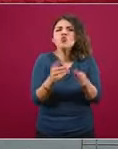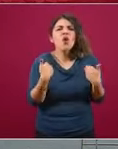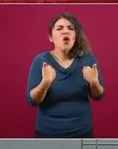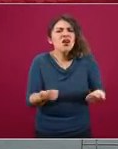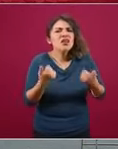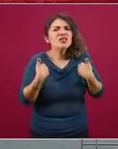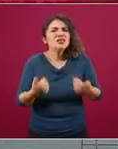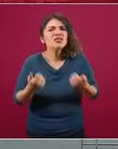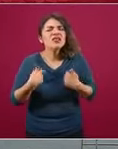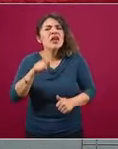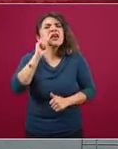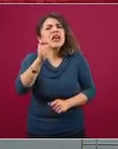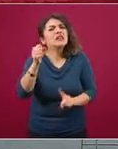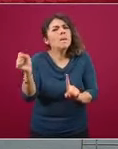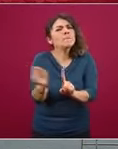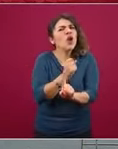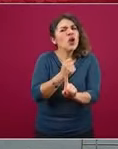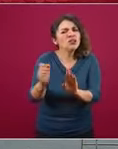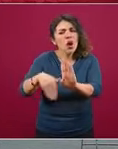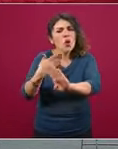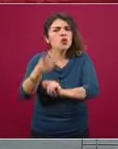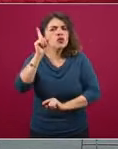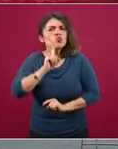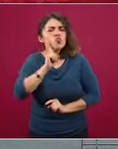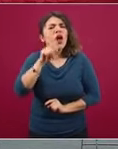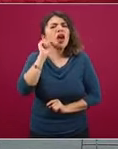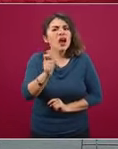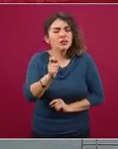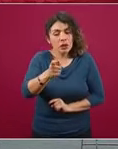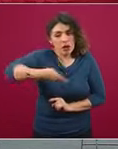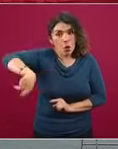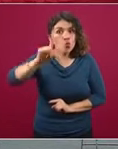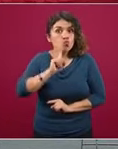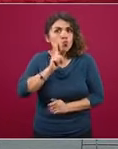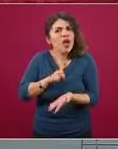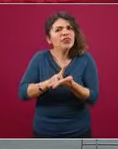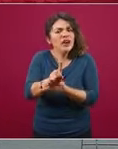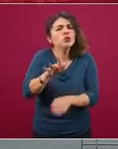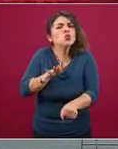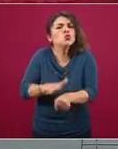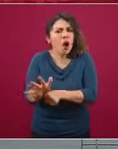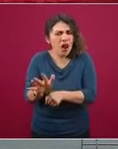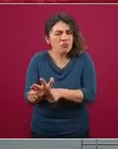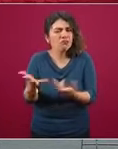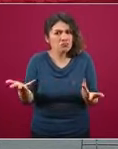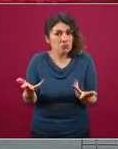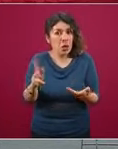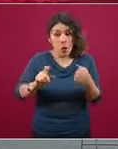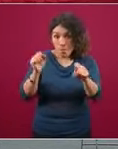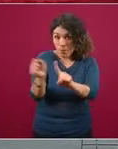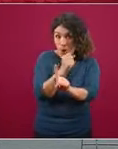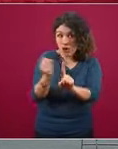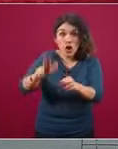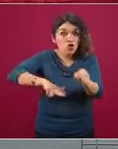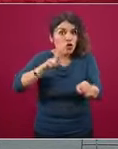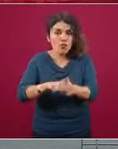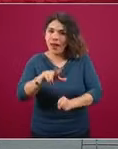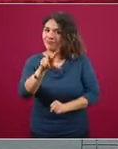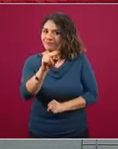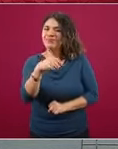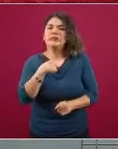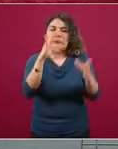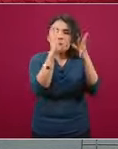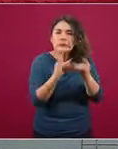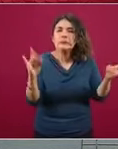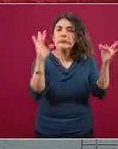qué es la violencia de género, cuáles son los derechos de las mujeres, que la violencia no es normal. Y se trabaja mucho en